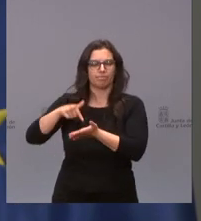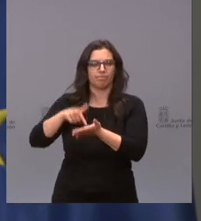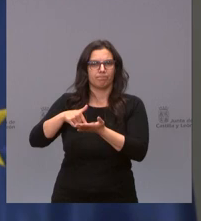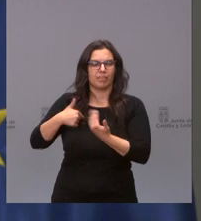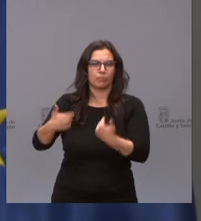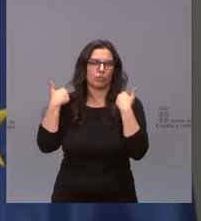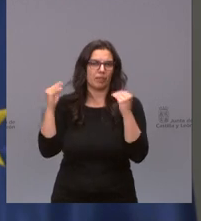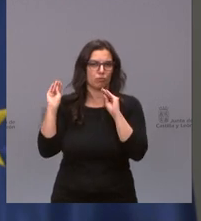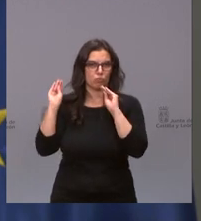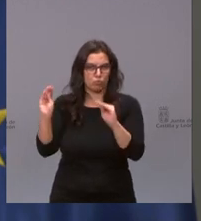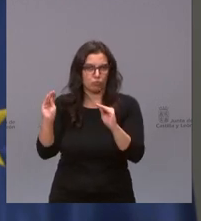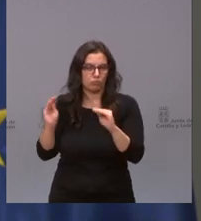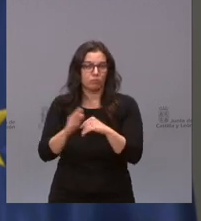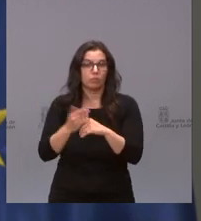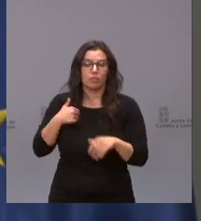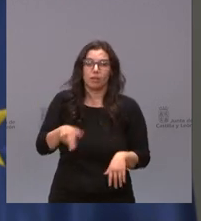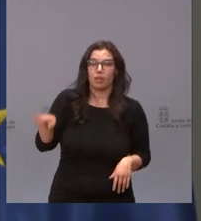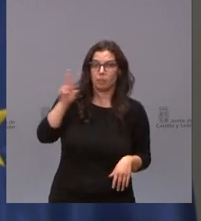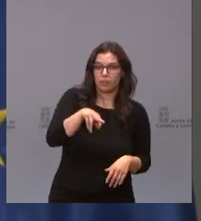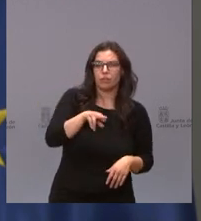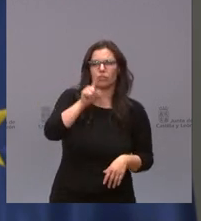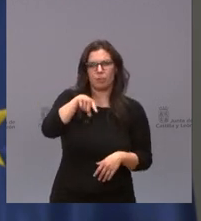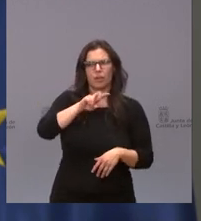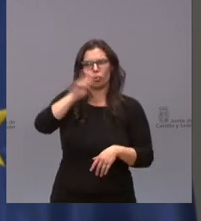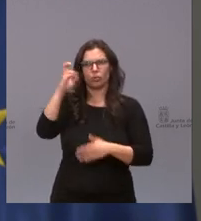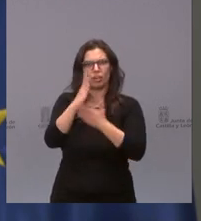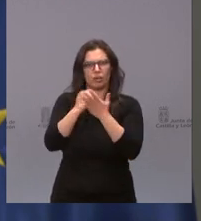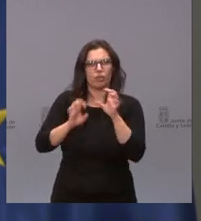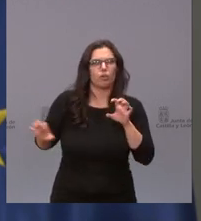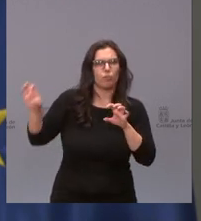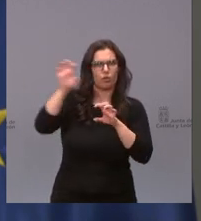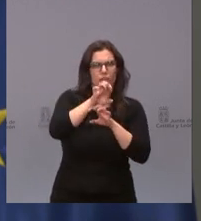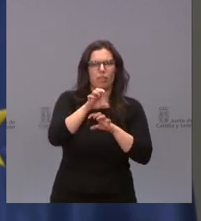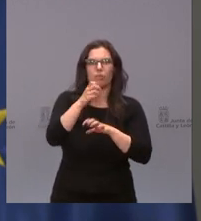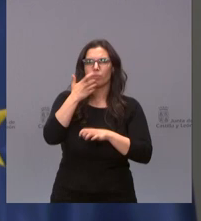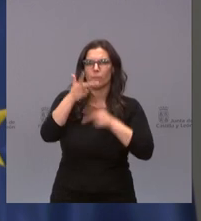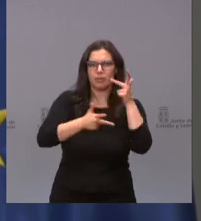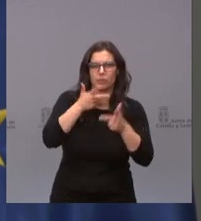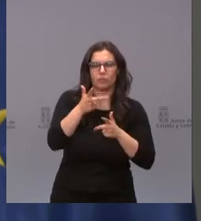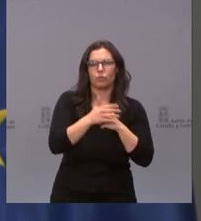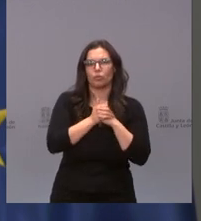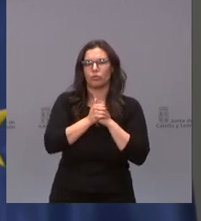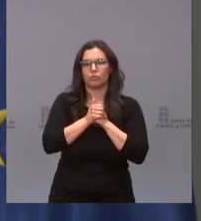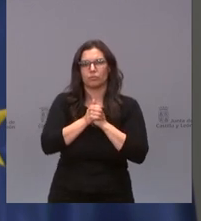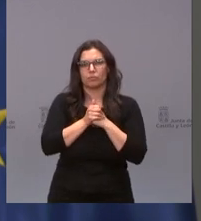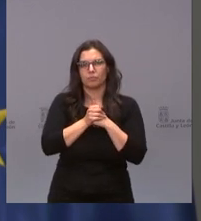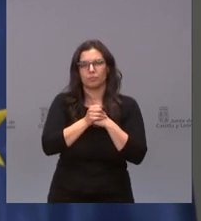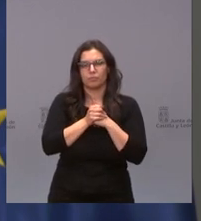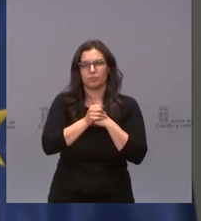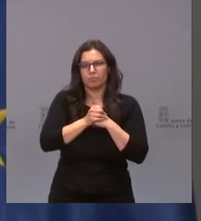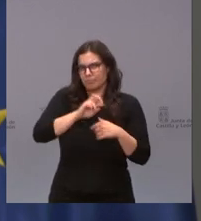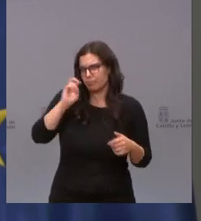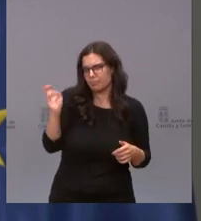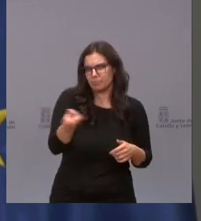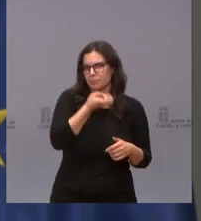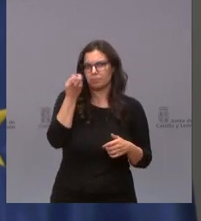Como se ha reiterado, por parte de otras comunidades autónomas, por la parte de la comunidad autónoma del País Vasco, por parte de muchas